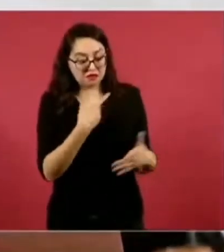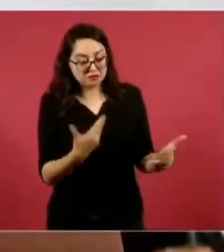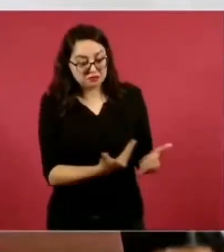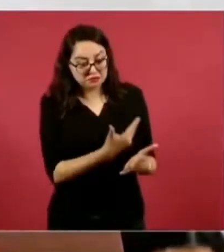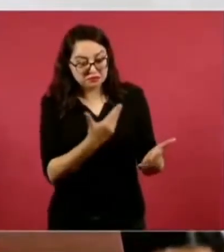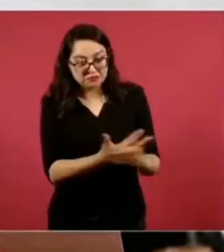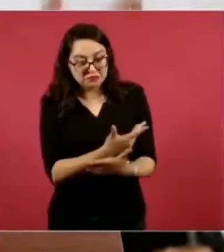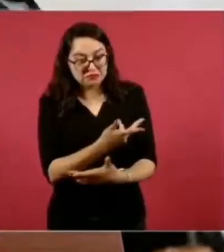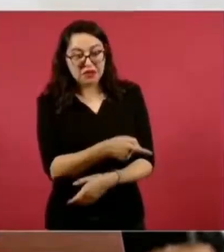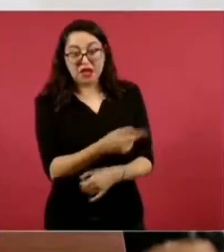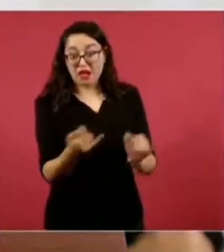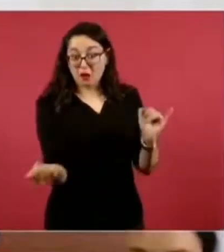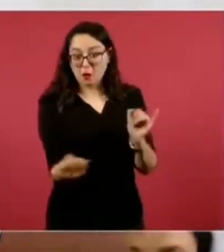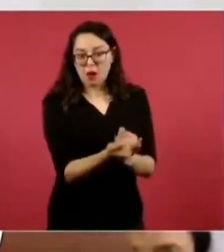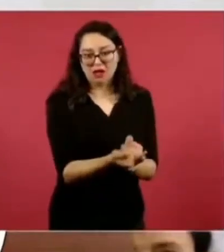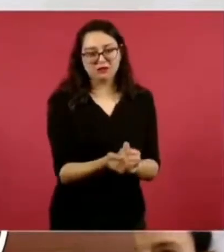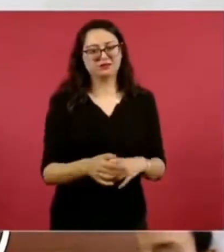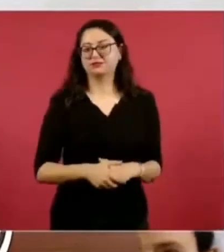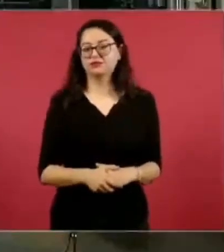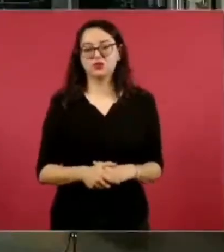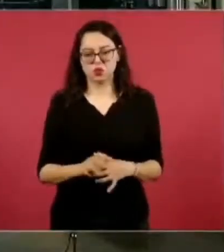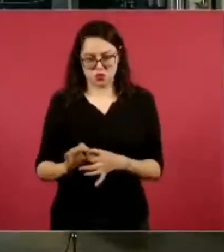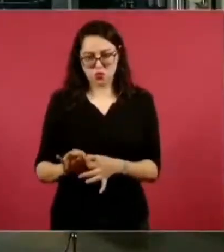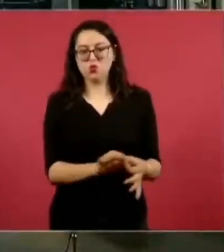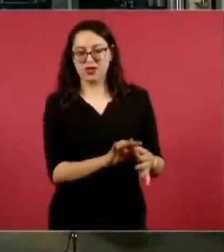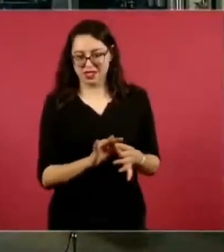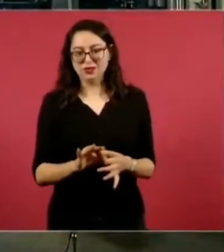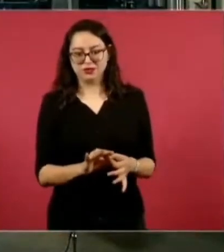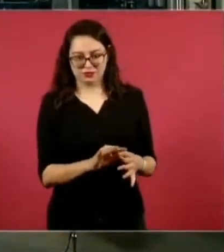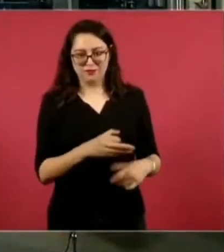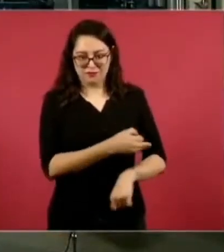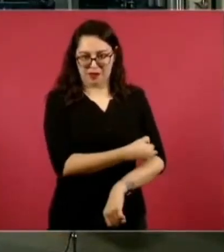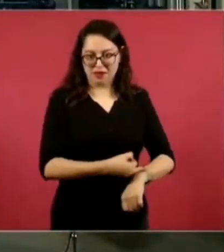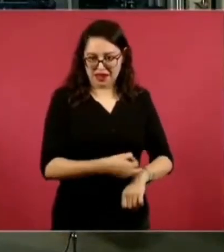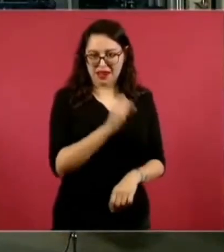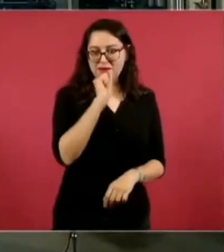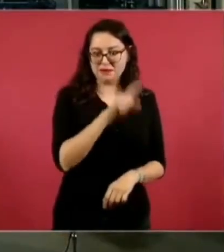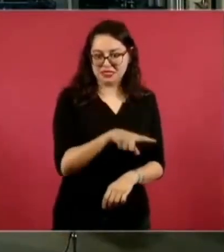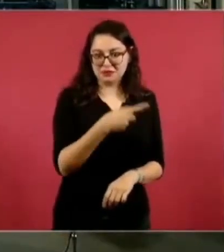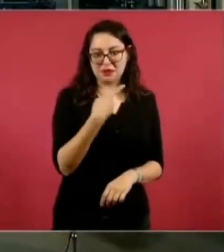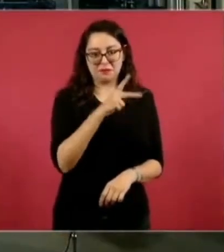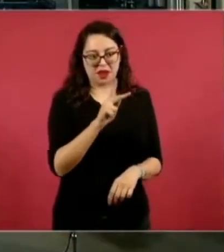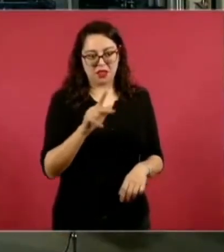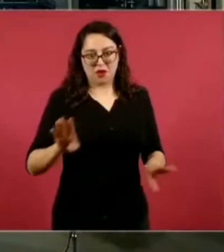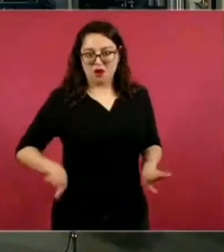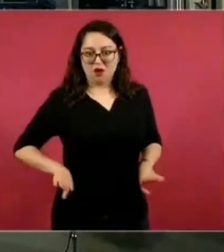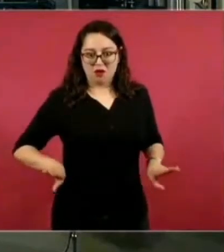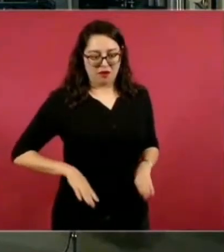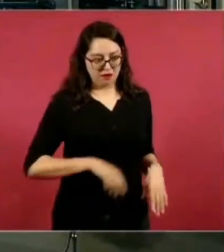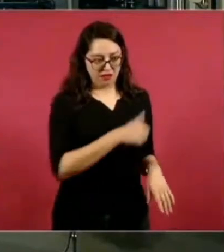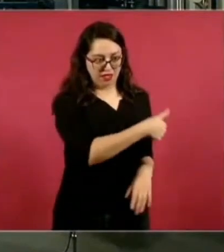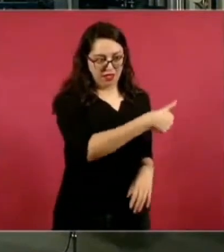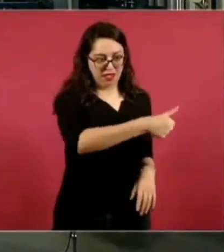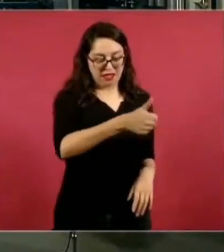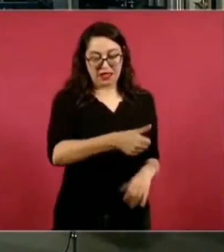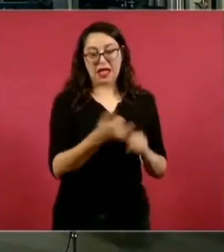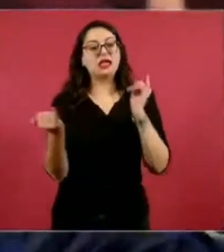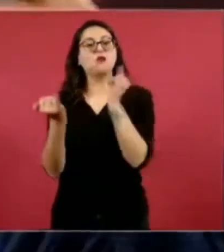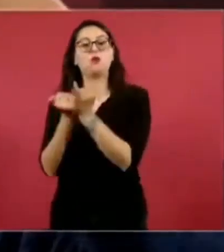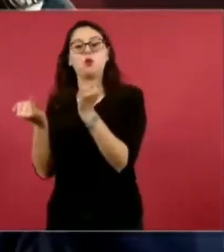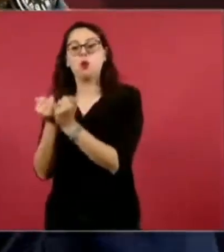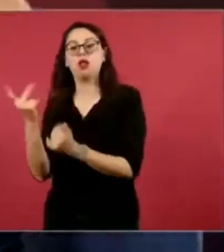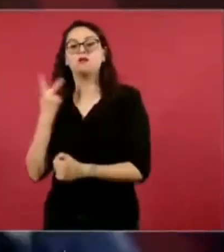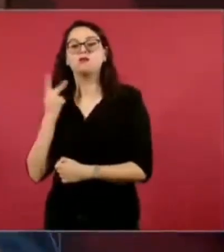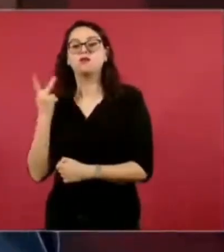pero somos una familia, somos parte de un proyecto de transformación